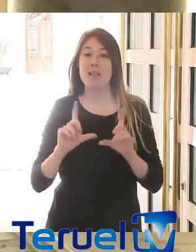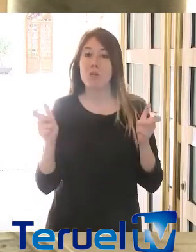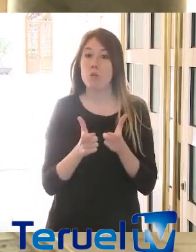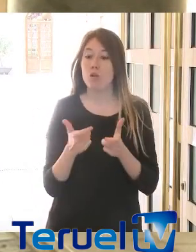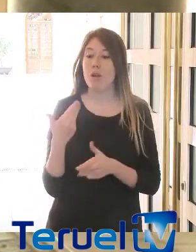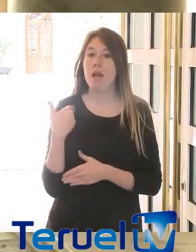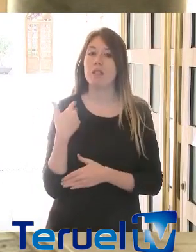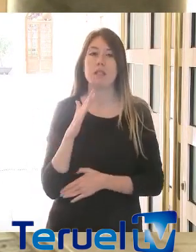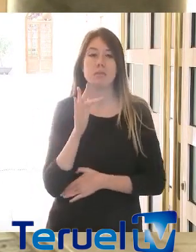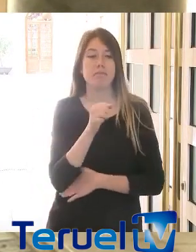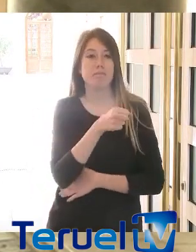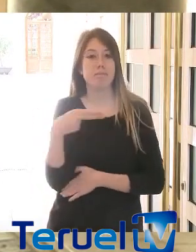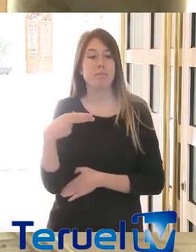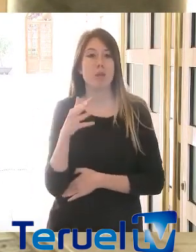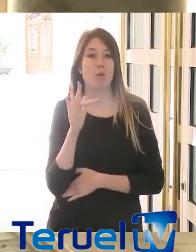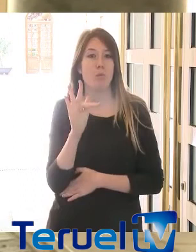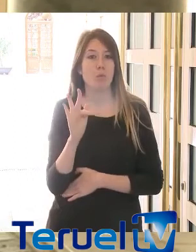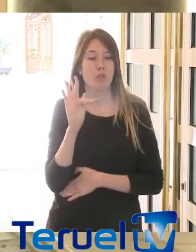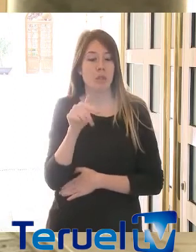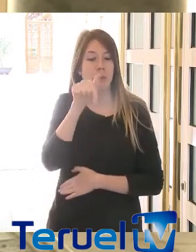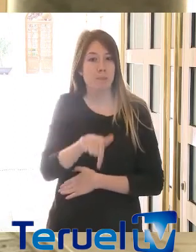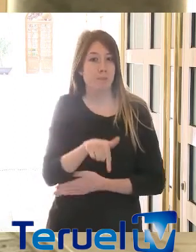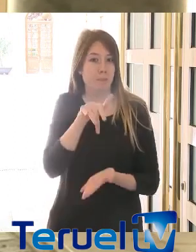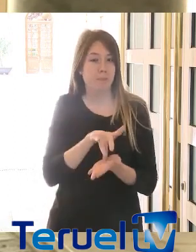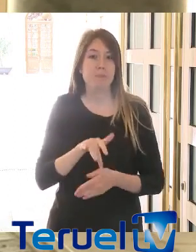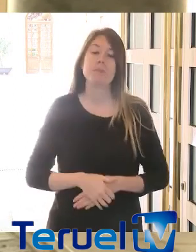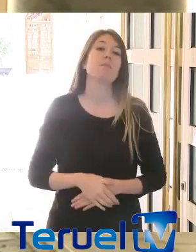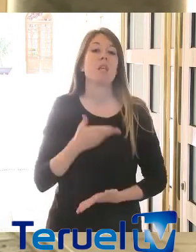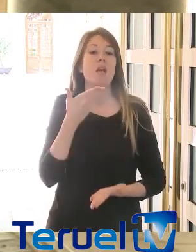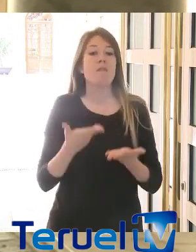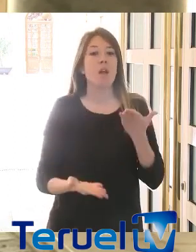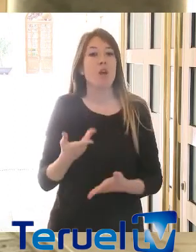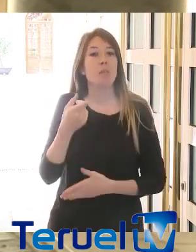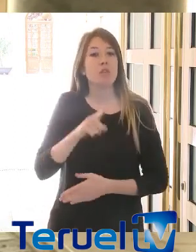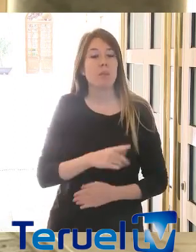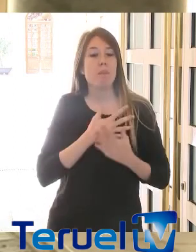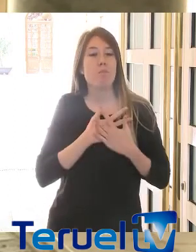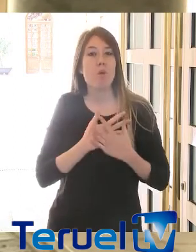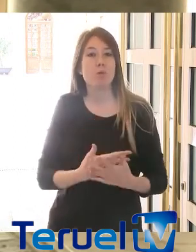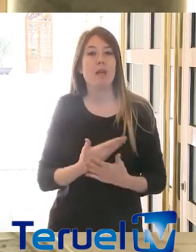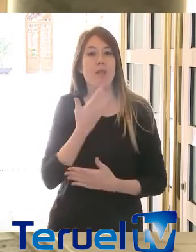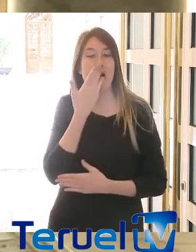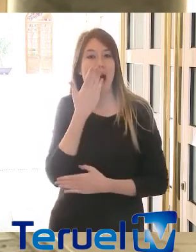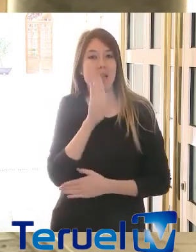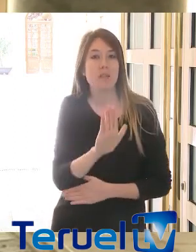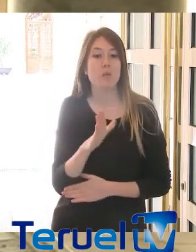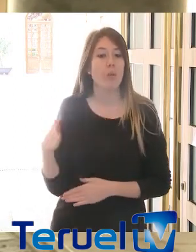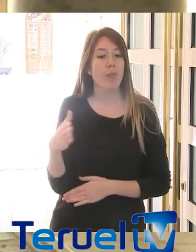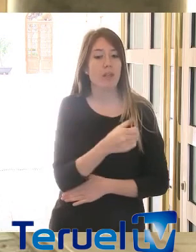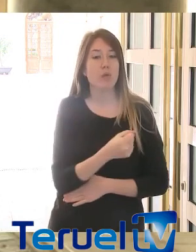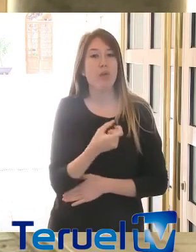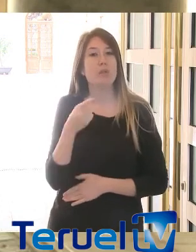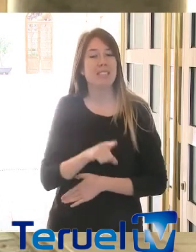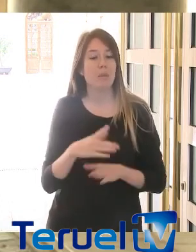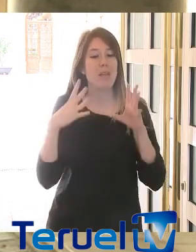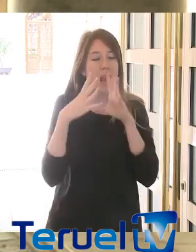hemos tenido hoy a lo largo de la mañana. Valoramos mucho la voluntad, la actitud y las